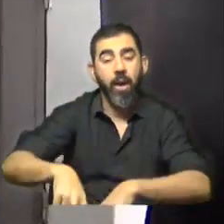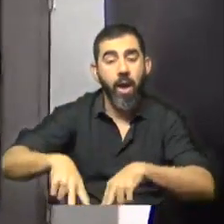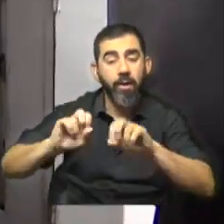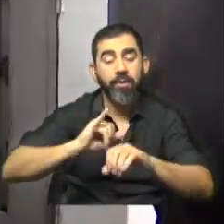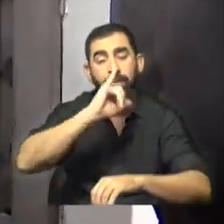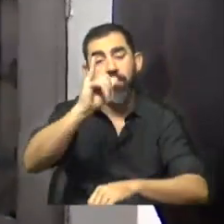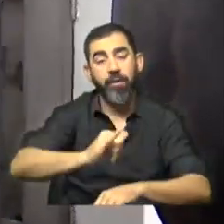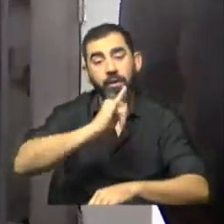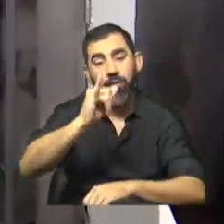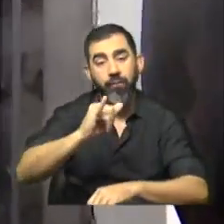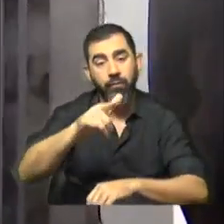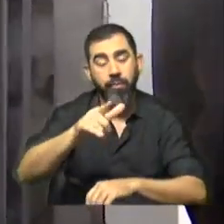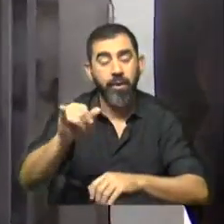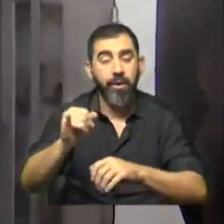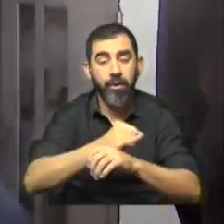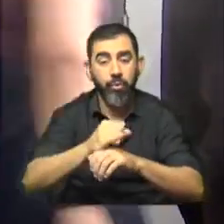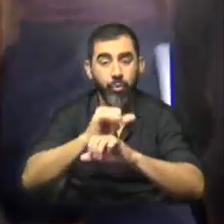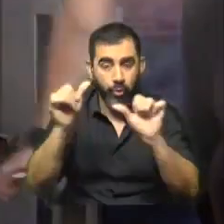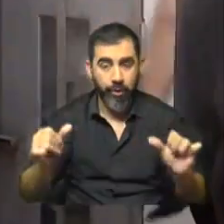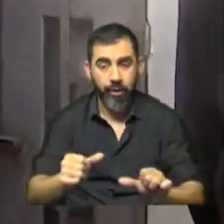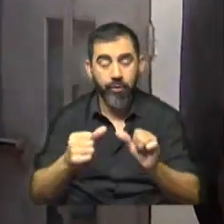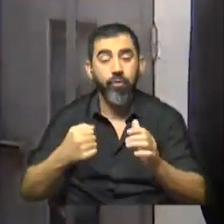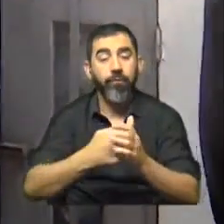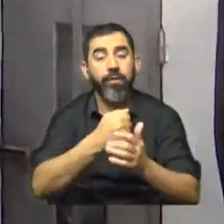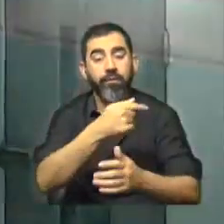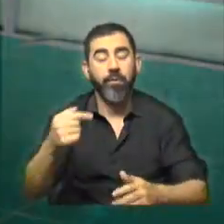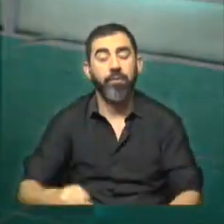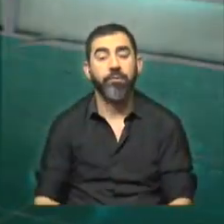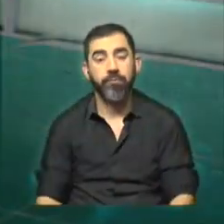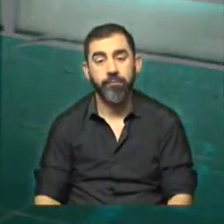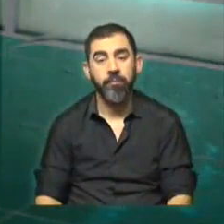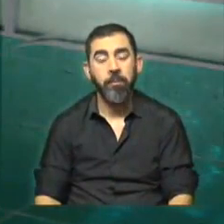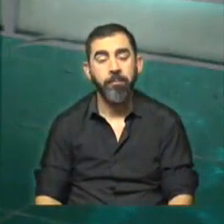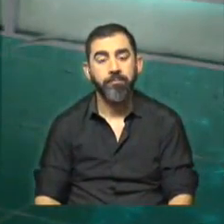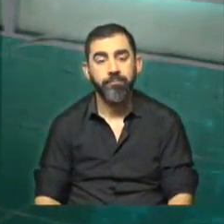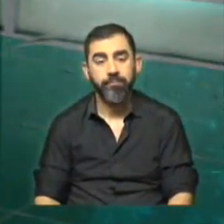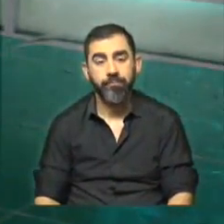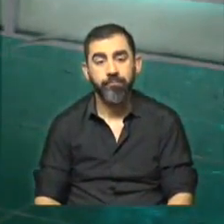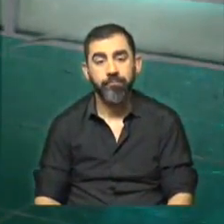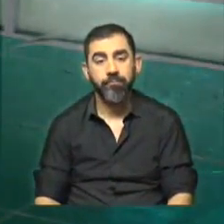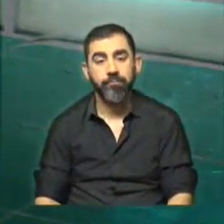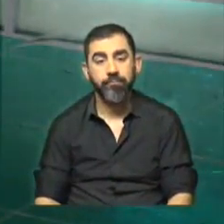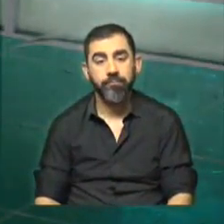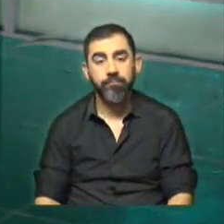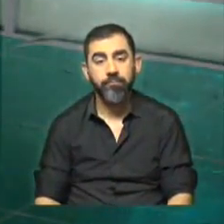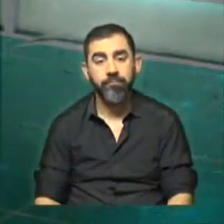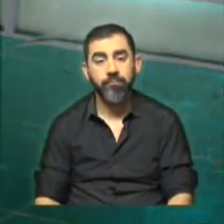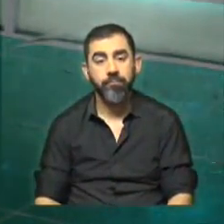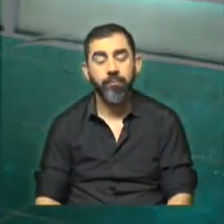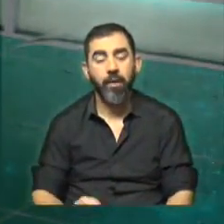este informe que el Instituto elaboró este fin de semana. Muchísimas gracias Luca, un saludo a Alejandra también,